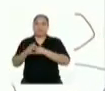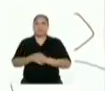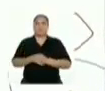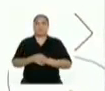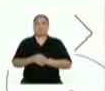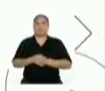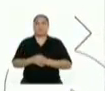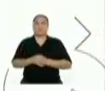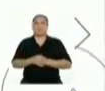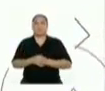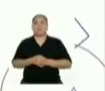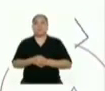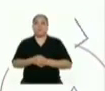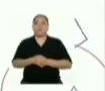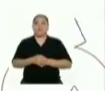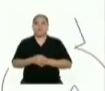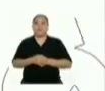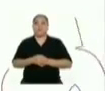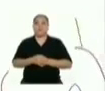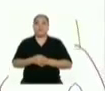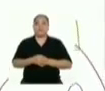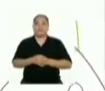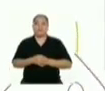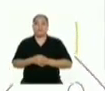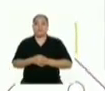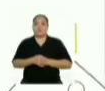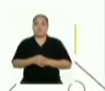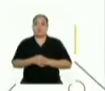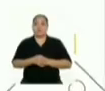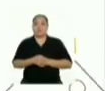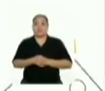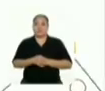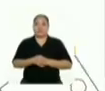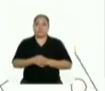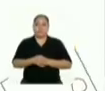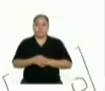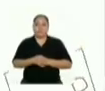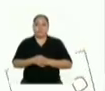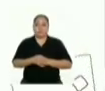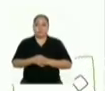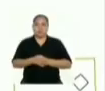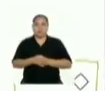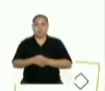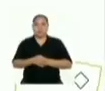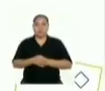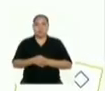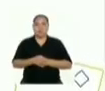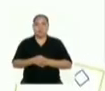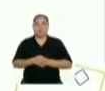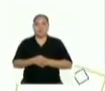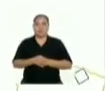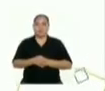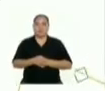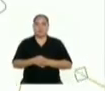para lograr que el doblez del vértice inferior izquierdo se pliegue en un nuevo vértice.